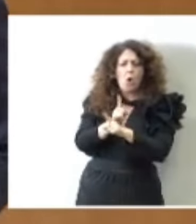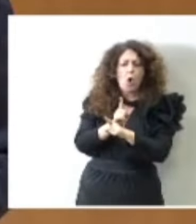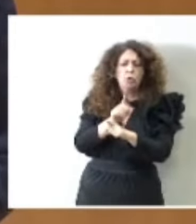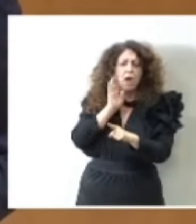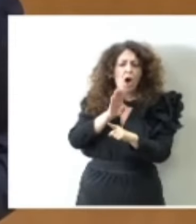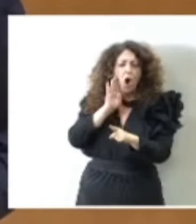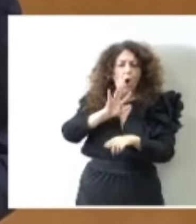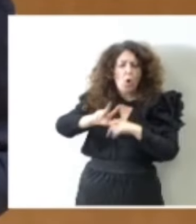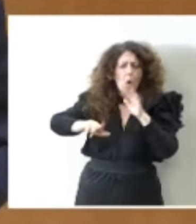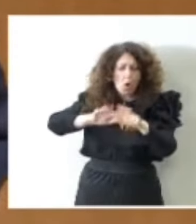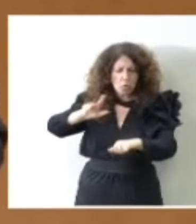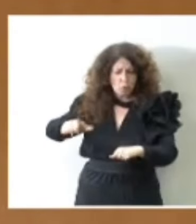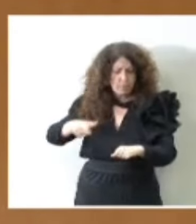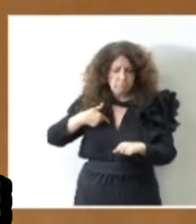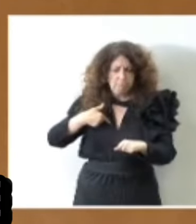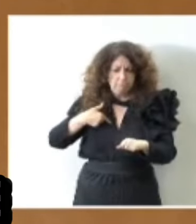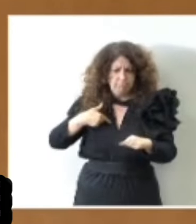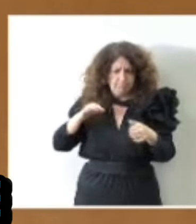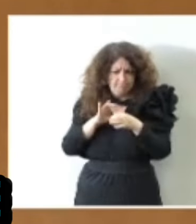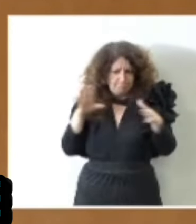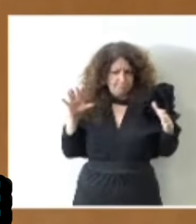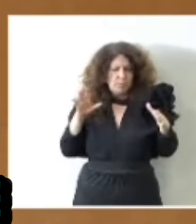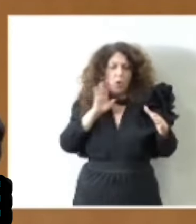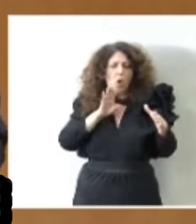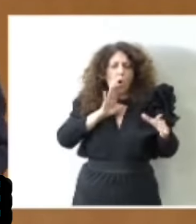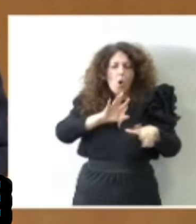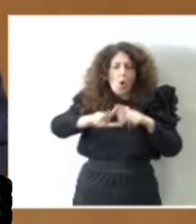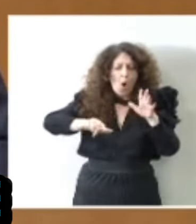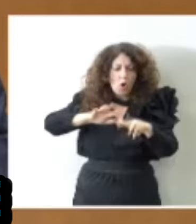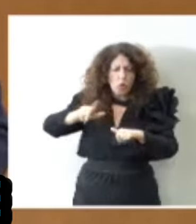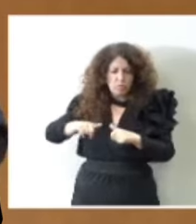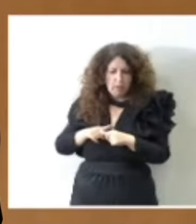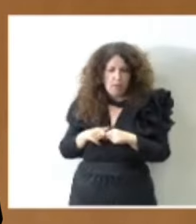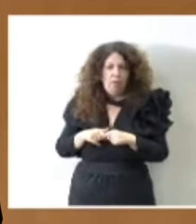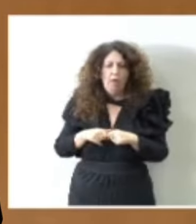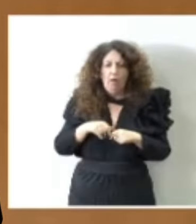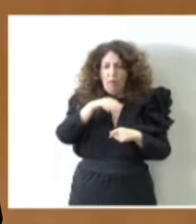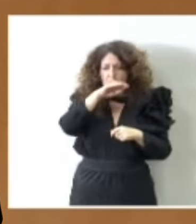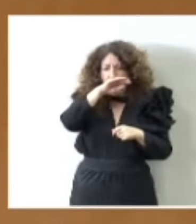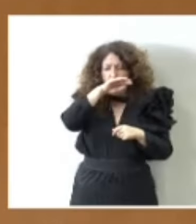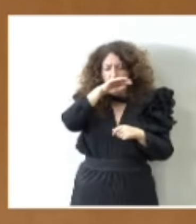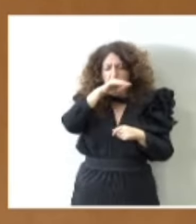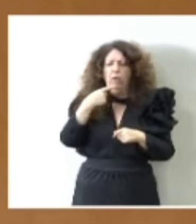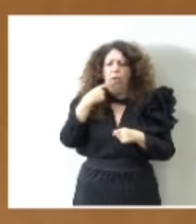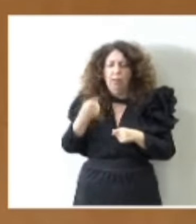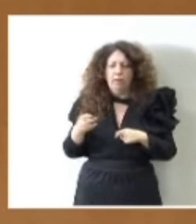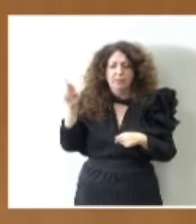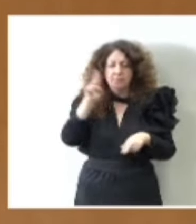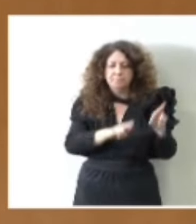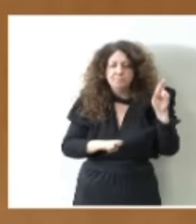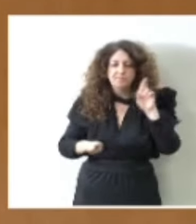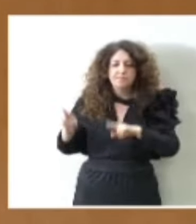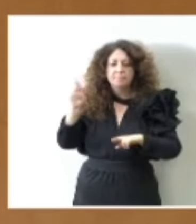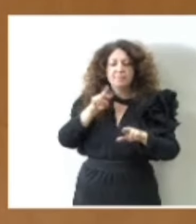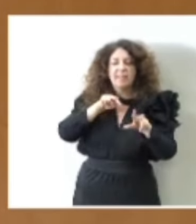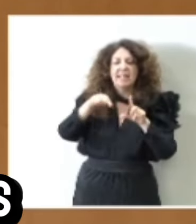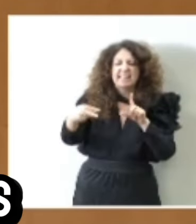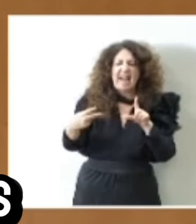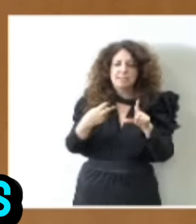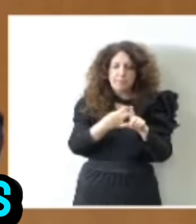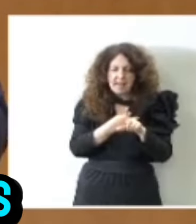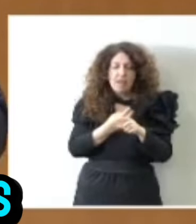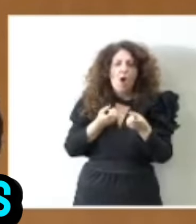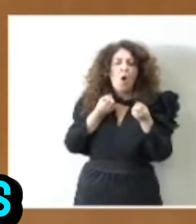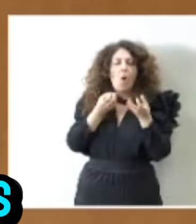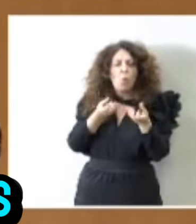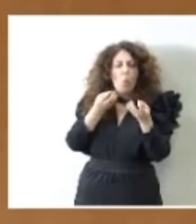incompatible con la corrupción, abogó insistentemente por la transparencia y la rendición de cuentas como una de las